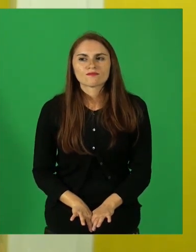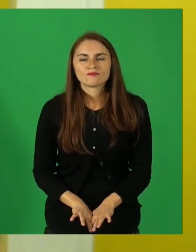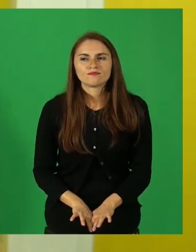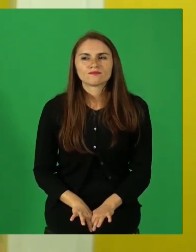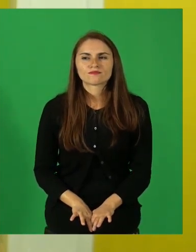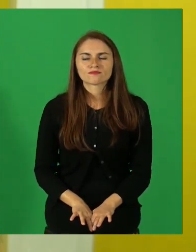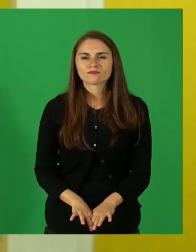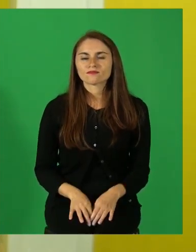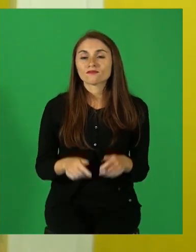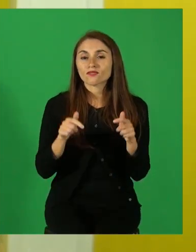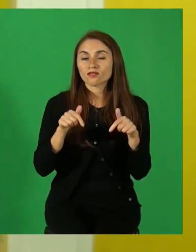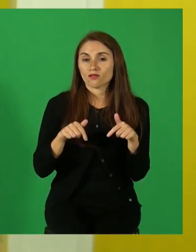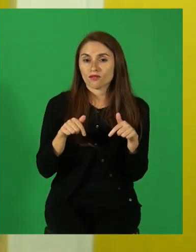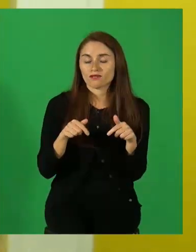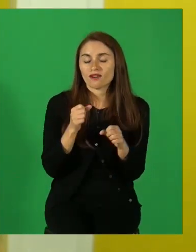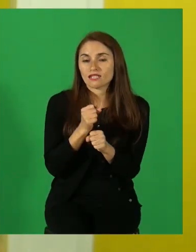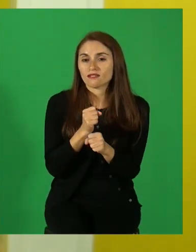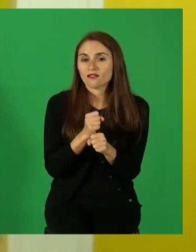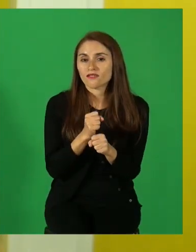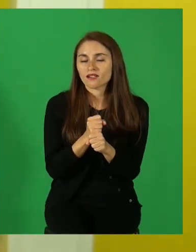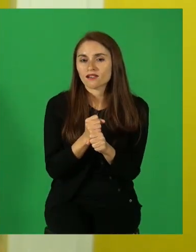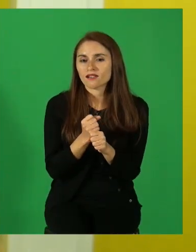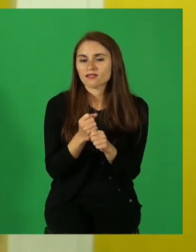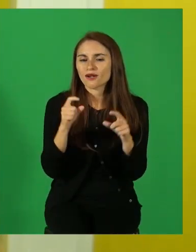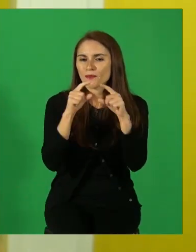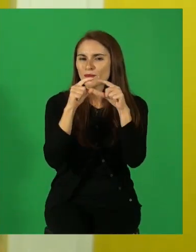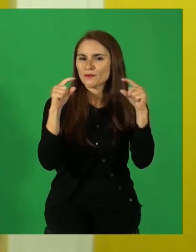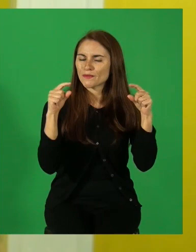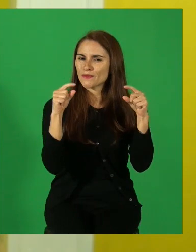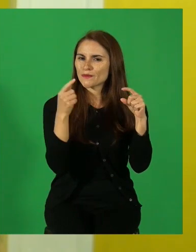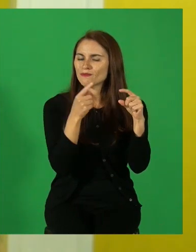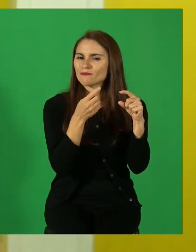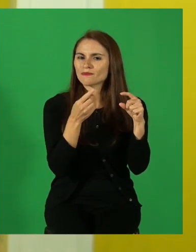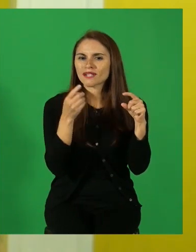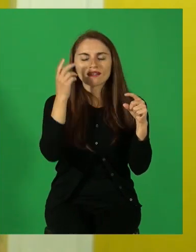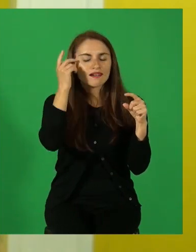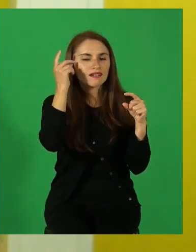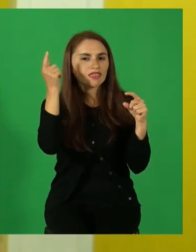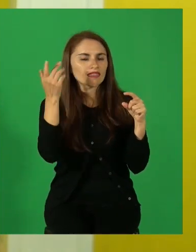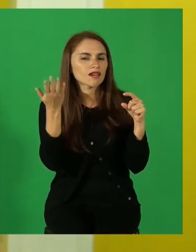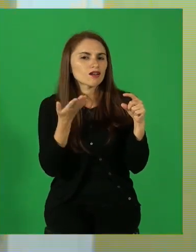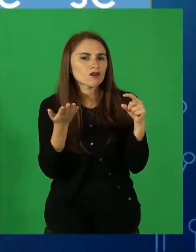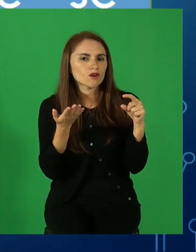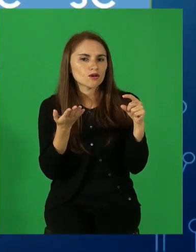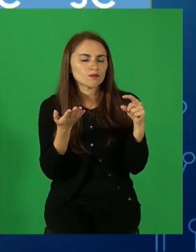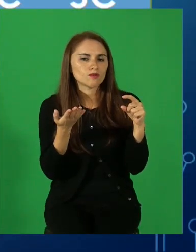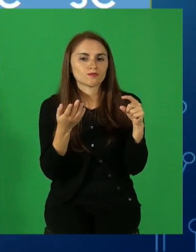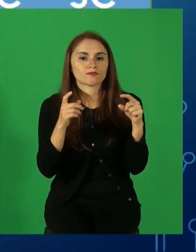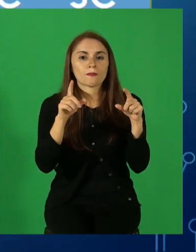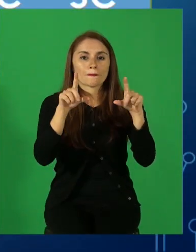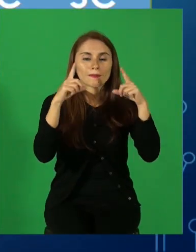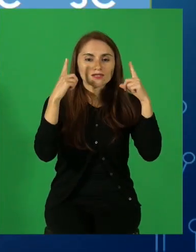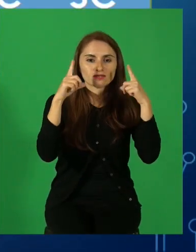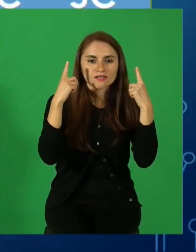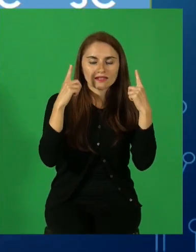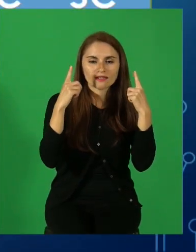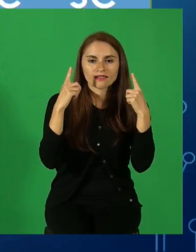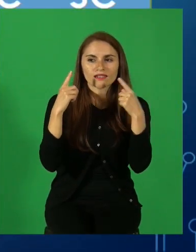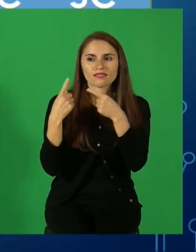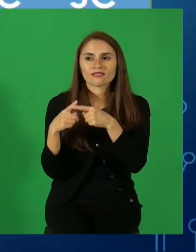Hoy día nosotros vamos a trabajar en un concepto, en una idea que tiene que ver con los personajes tipos.